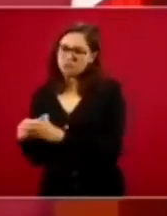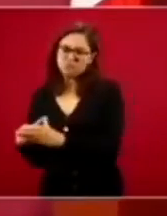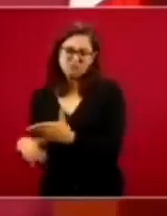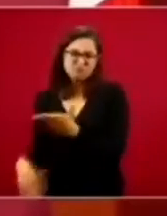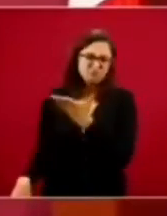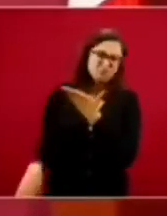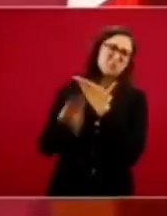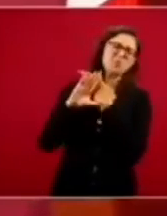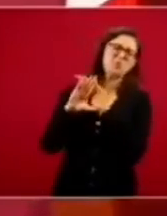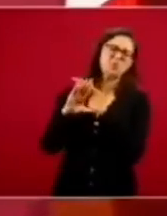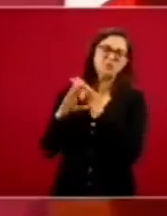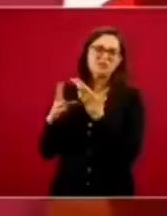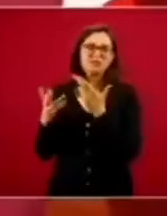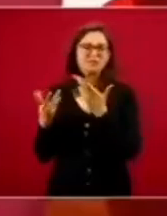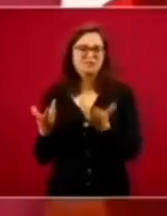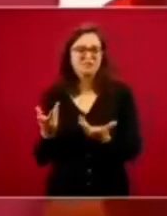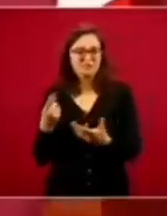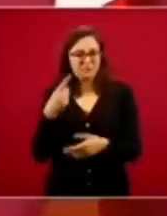contrapesos.